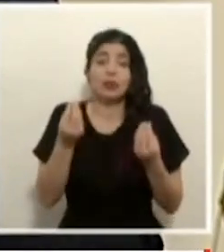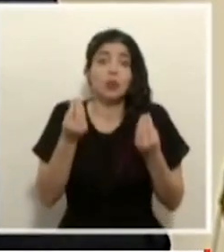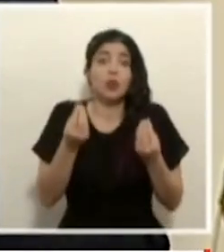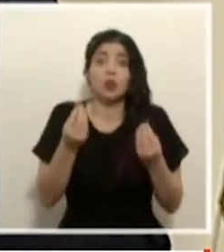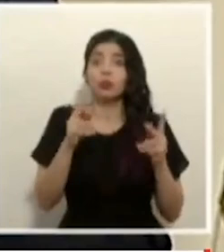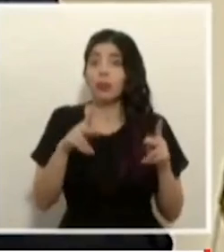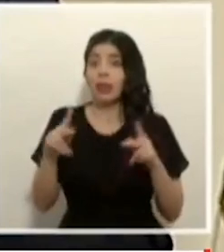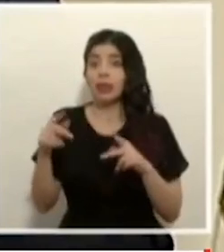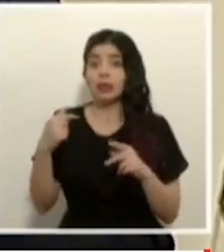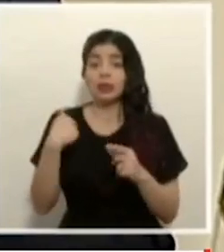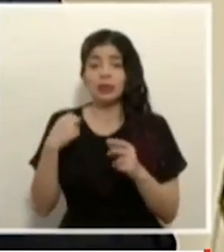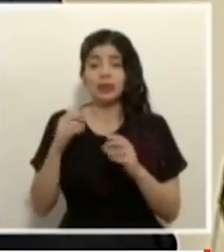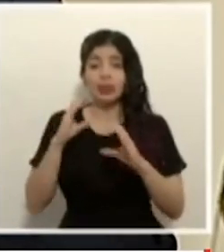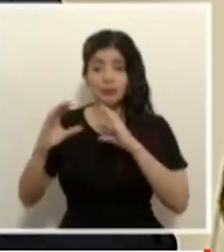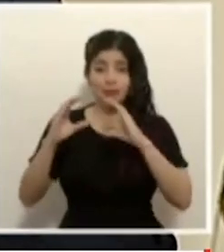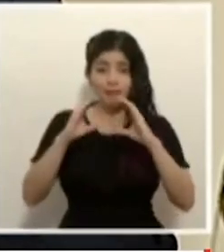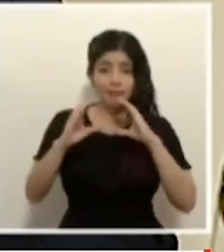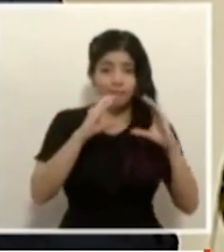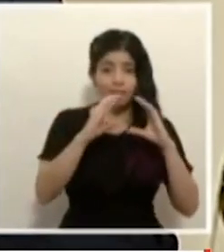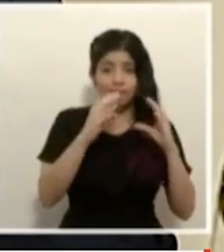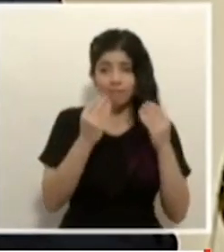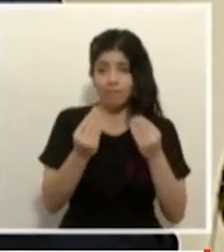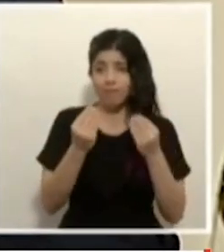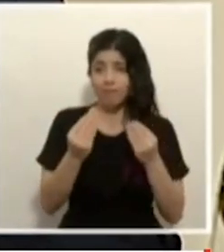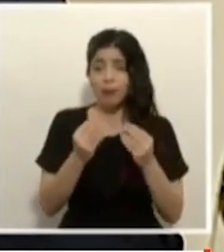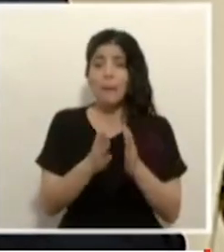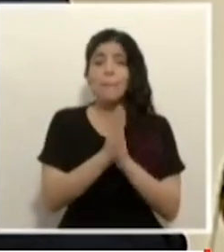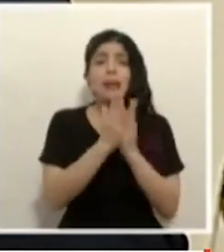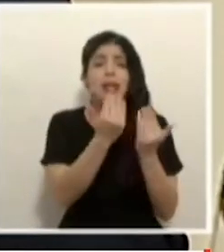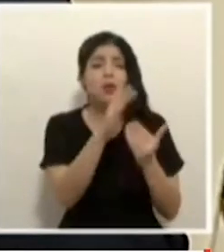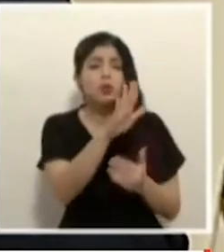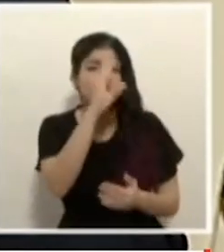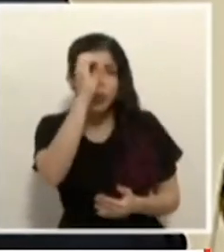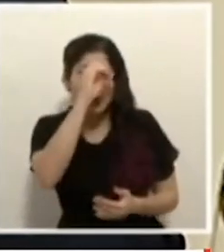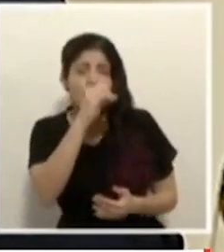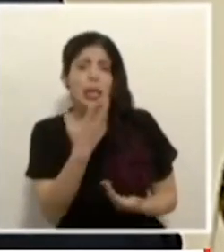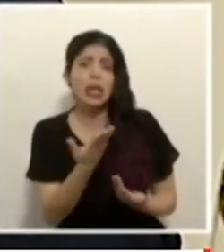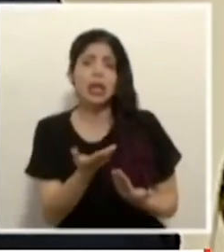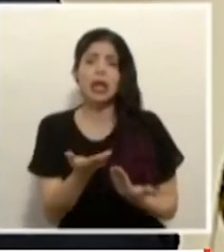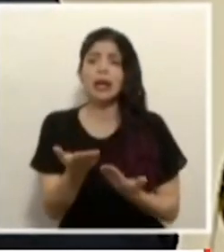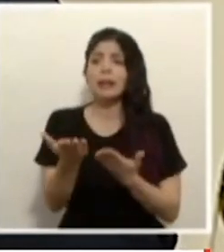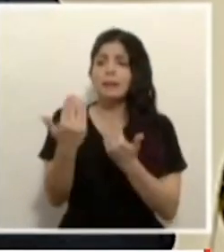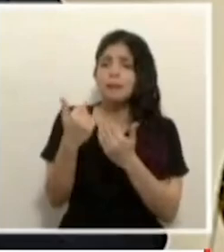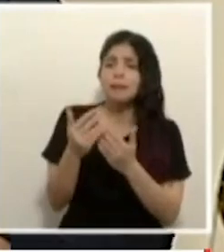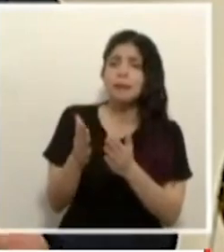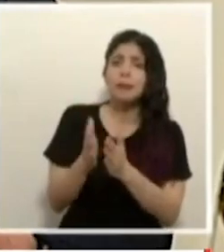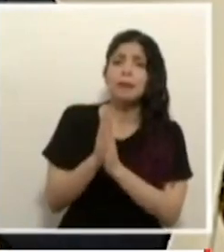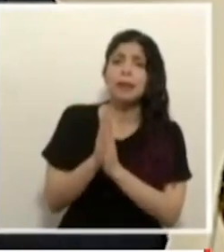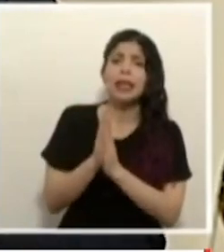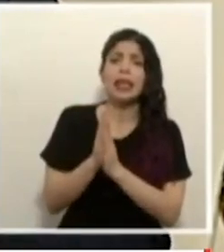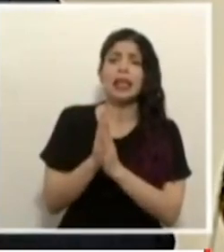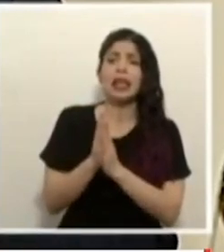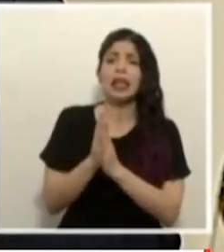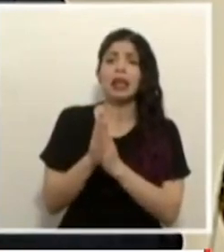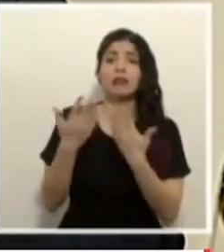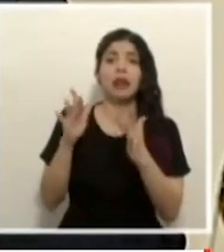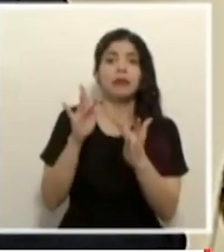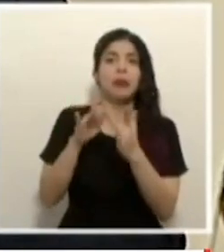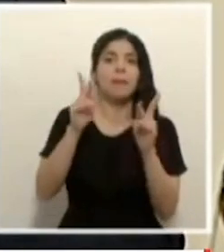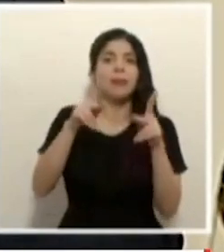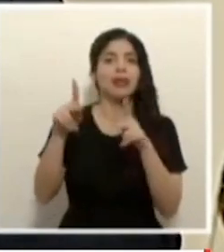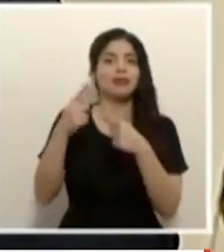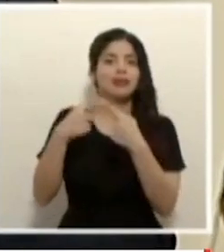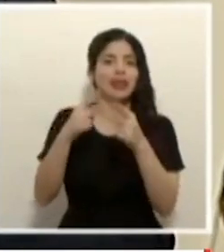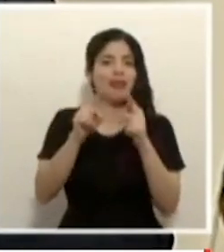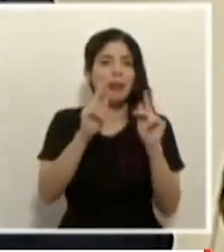las personas con las que me comunico pidiendo criterio pidiendo he comunicado con personas de diferentes